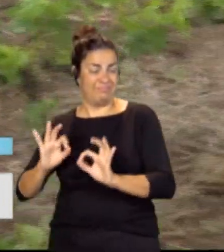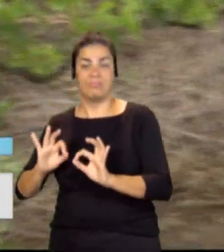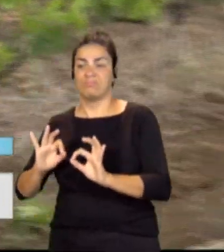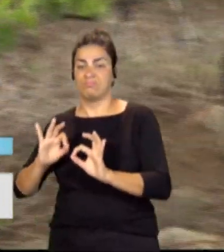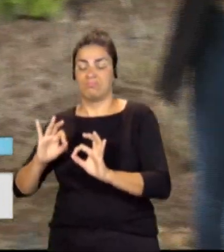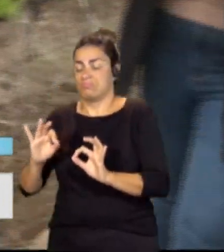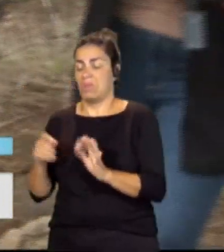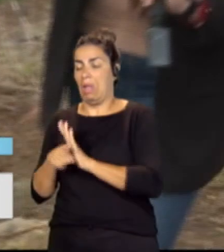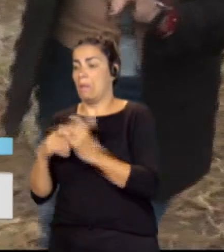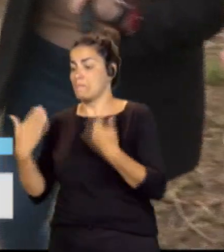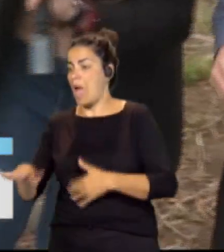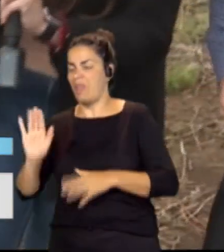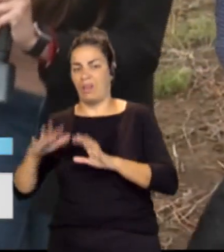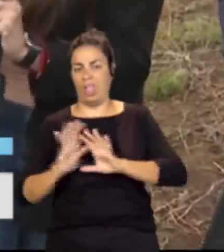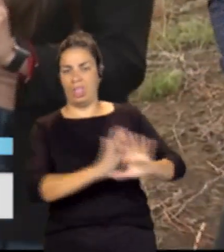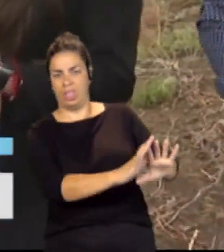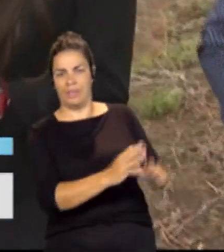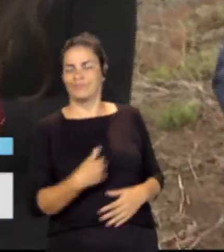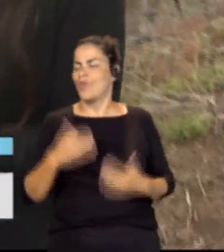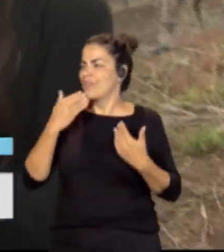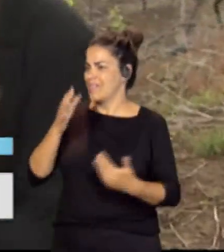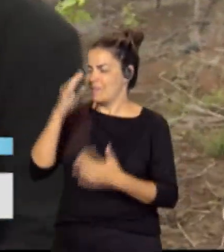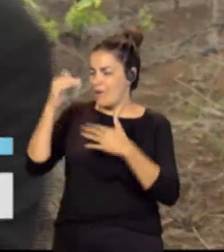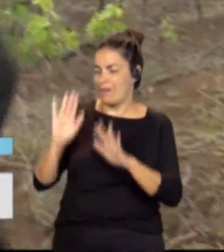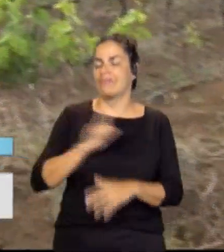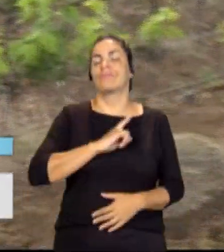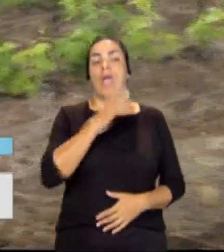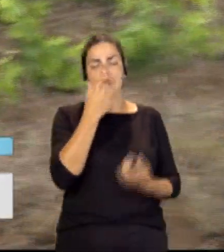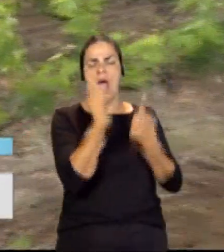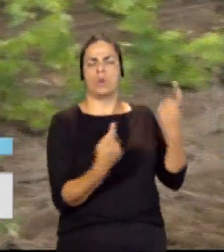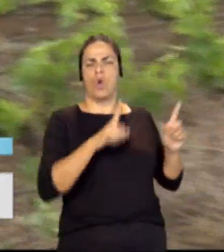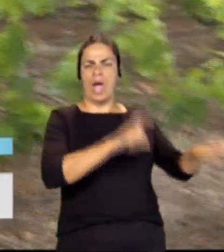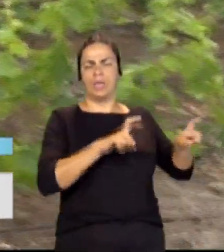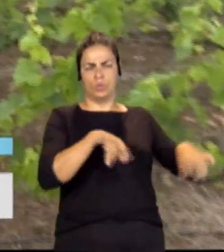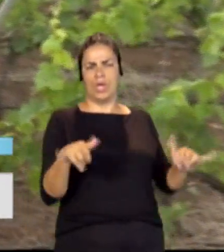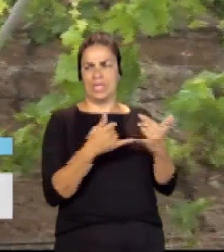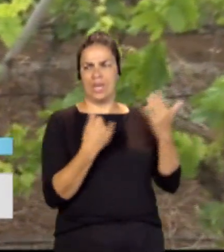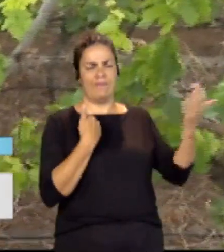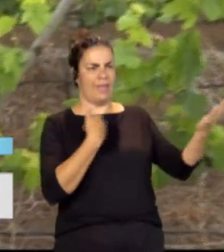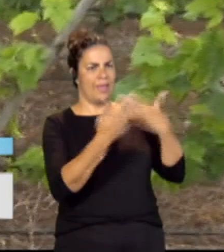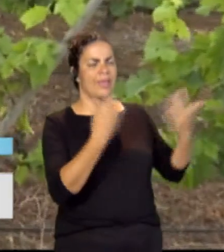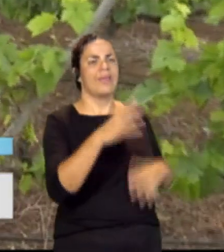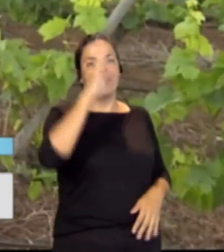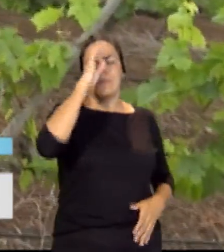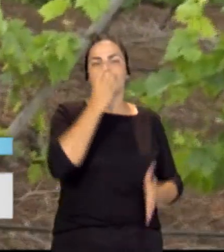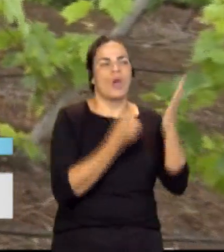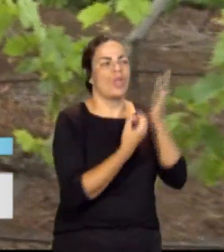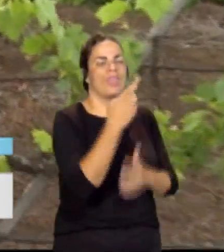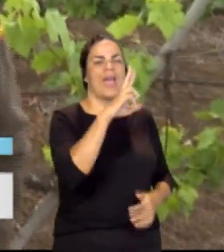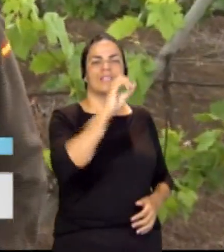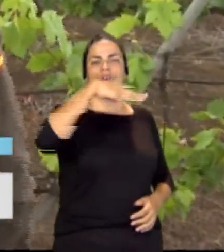Muchas gracias por atendernos. Vamos a hablar precisamente con alguno de estos agricultores de aquí, de la isla de Tenerife. Buenos días, Romeo. Bueno,